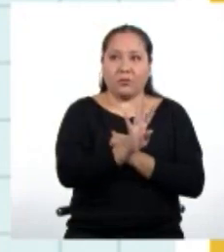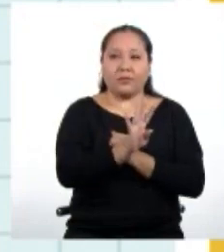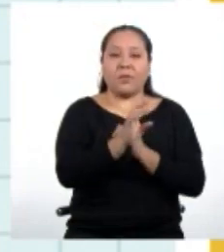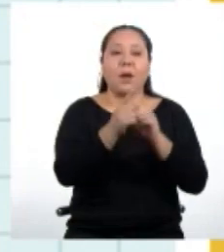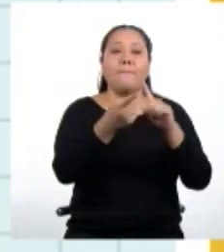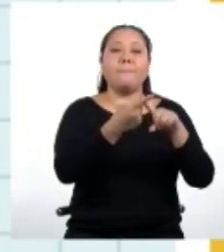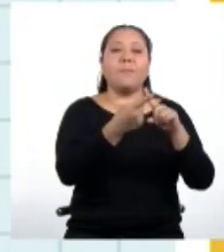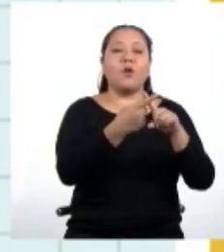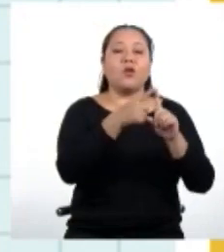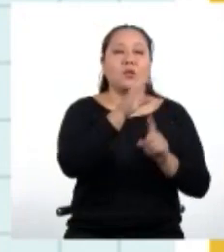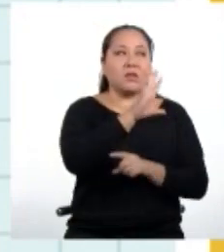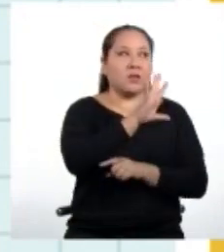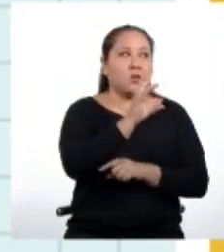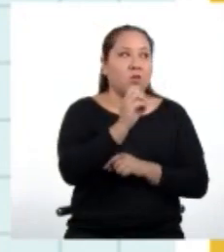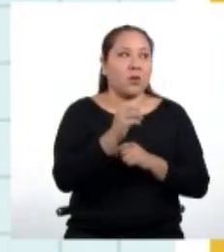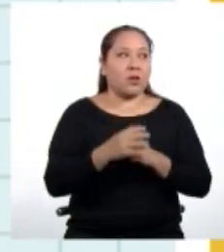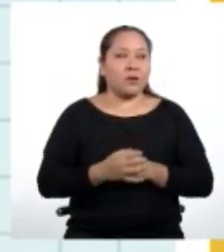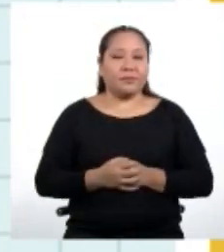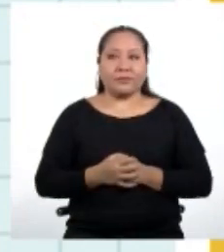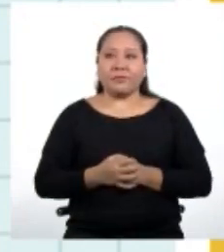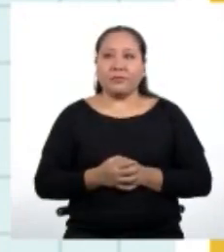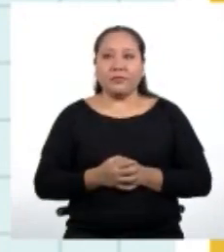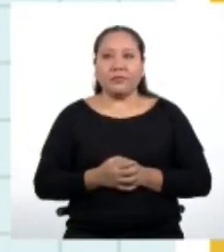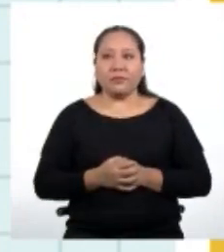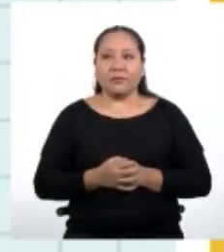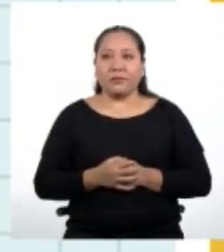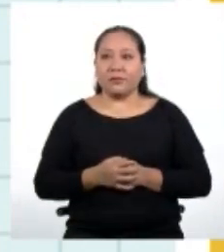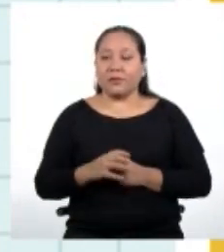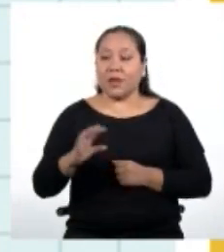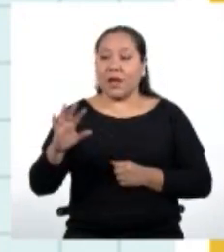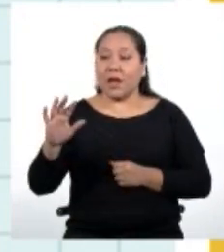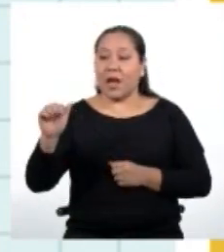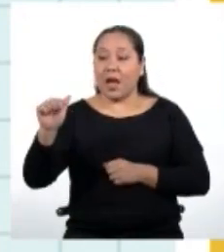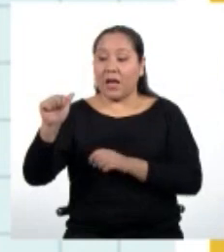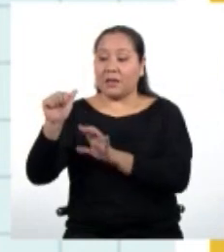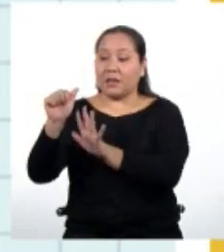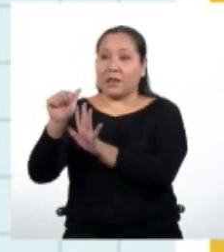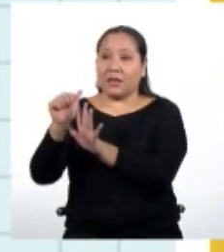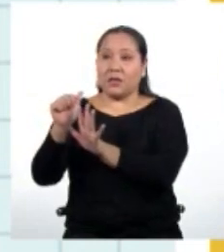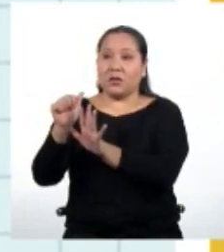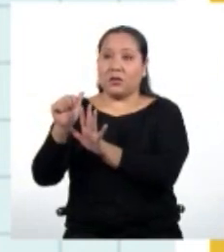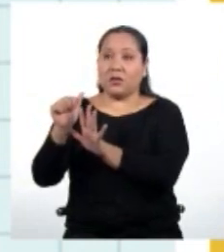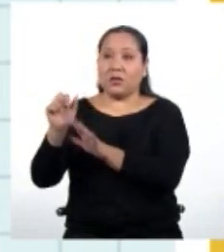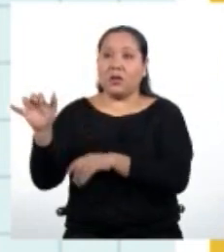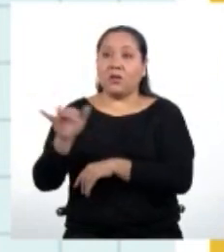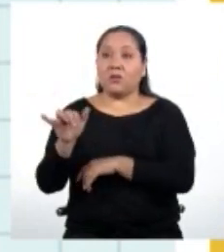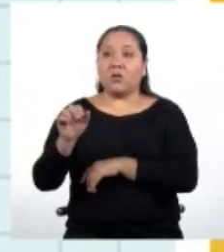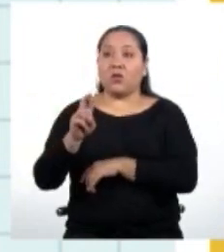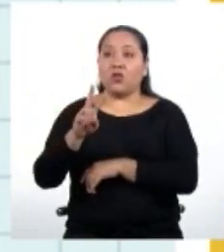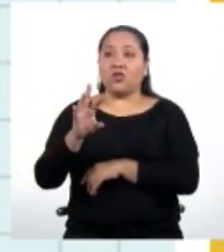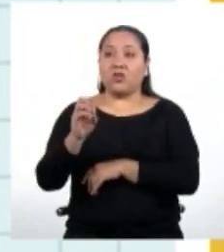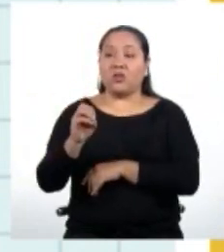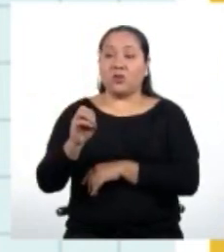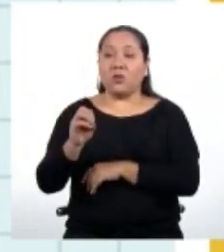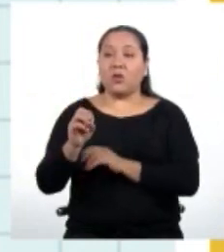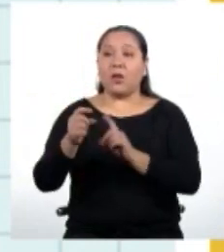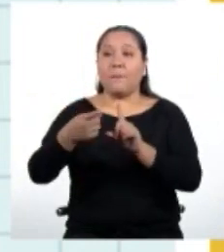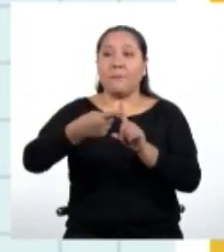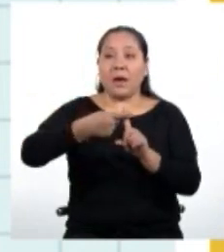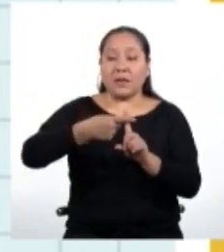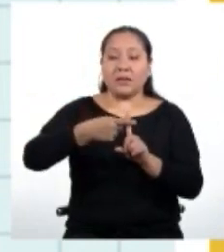multiplicado por 50. El quinto término, a sub 5, es igual a 250